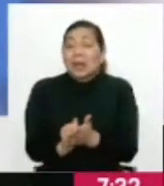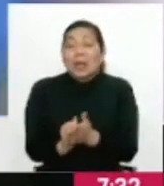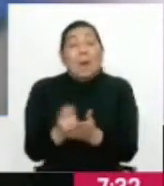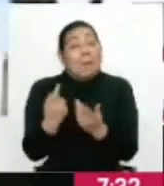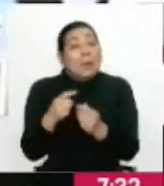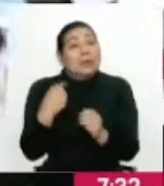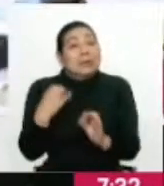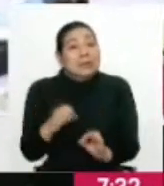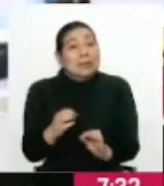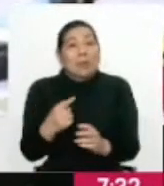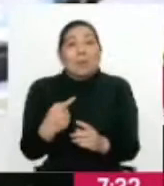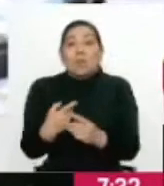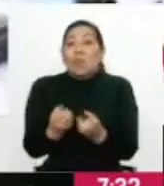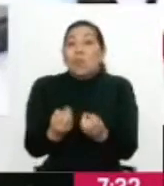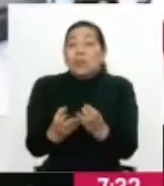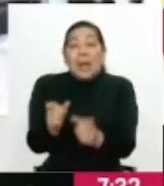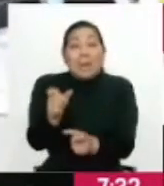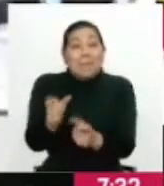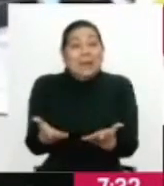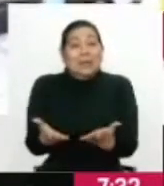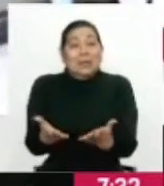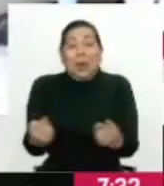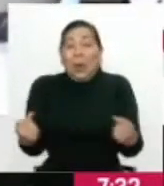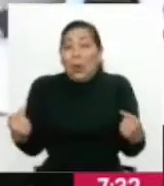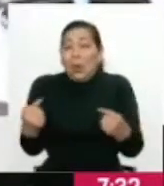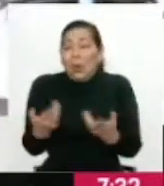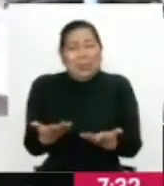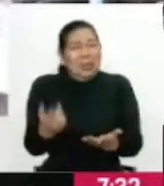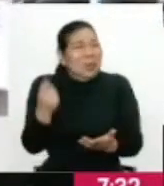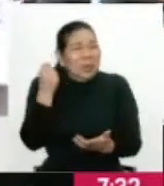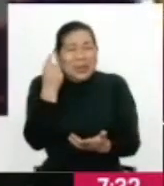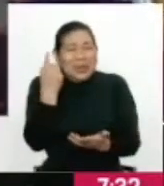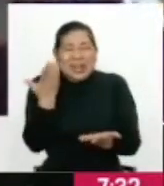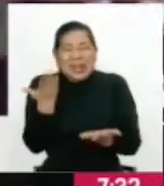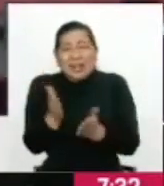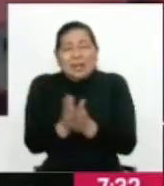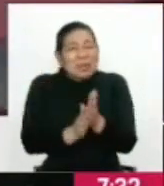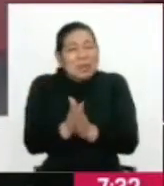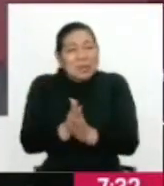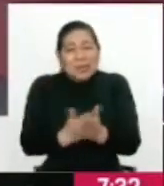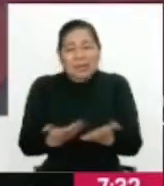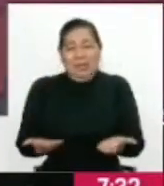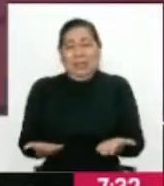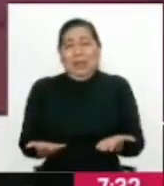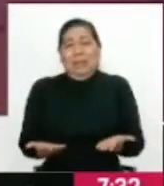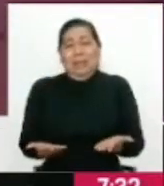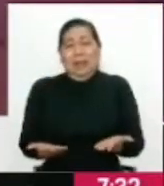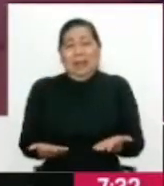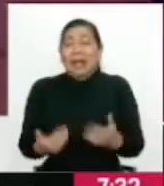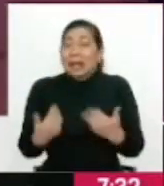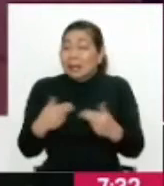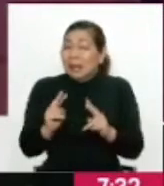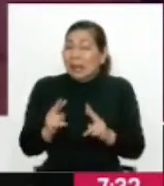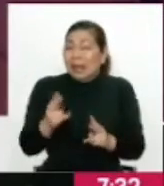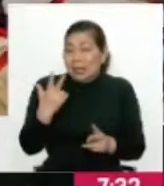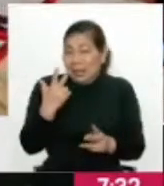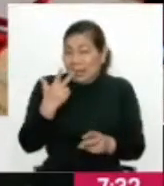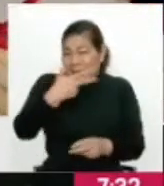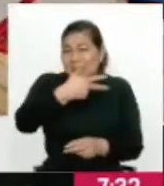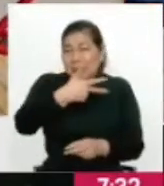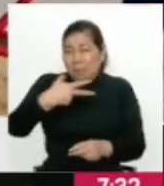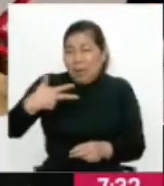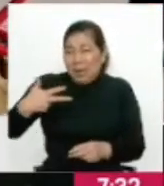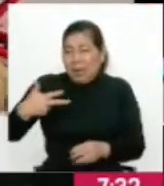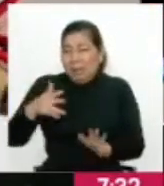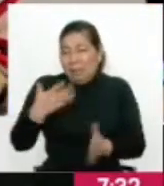coercitivos, muchas personas van contra eso y no entienden el beneficio. Hace rato debe ser, mira, hace tres semanas,